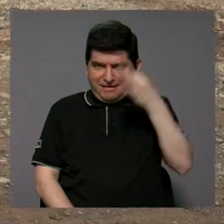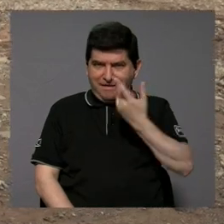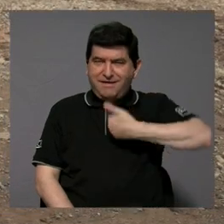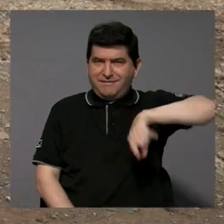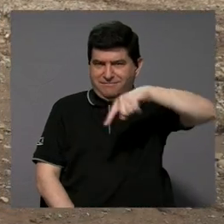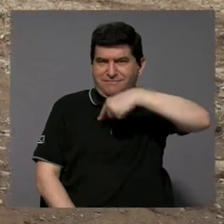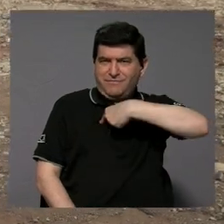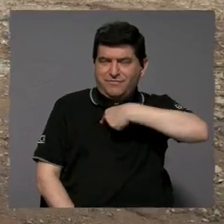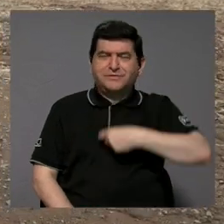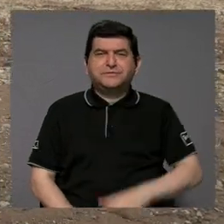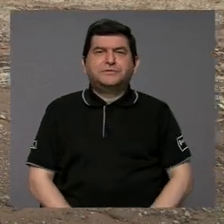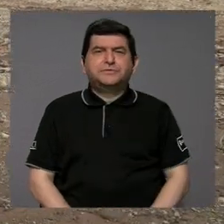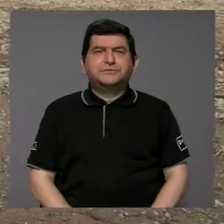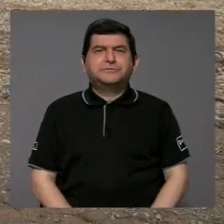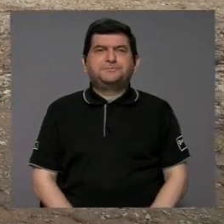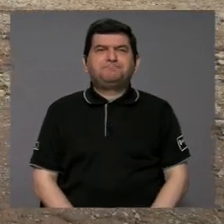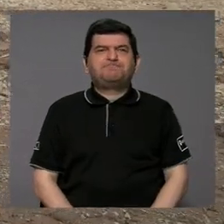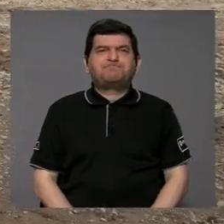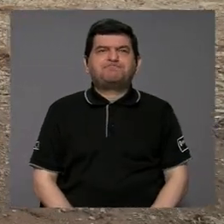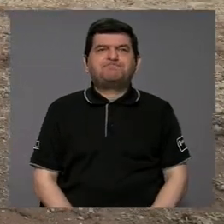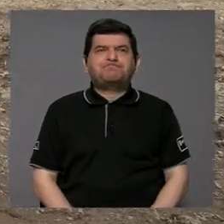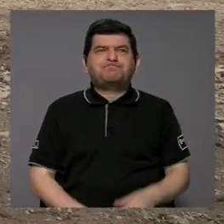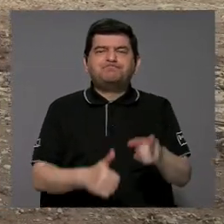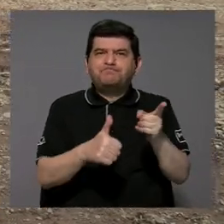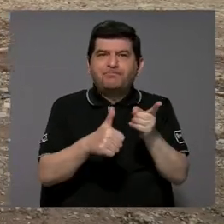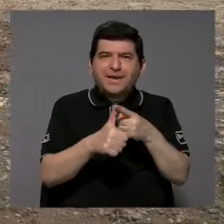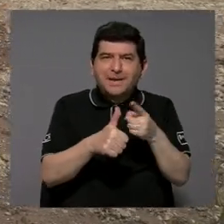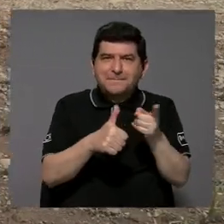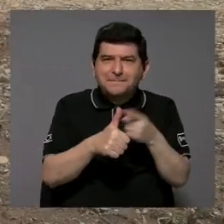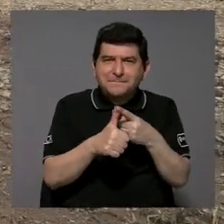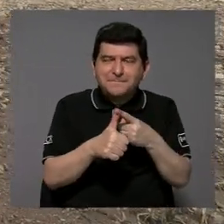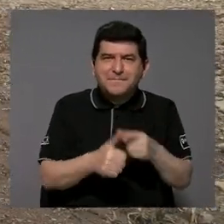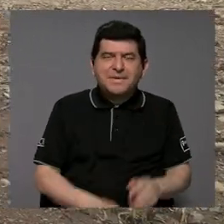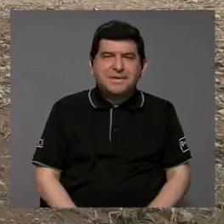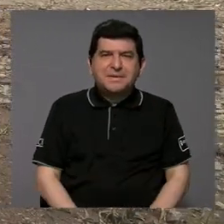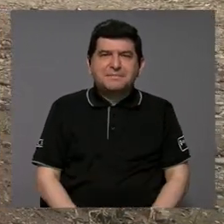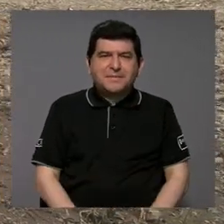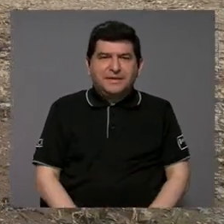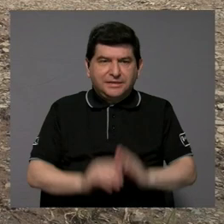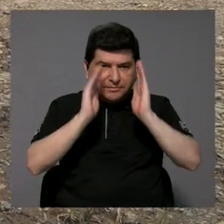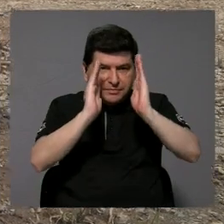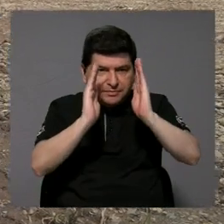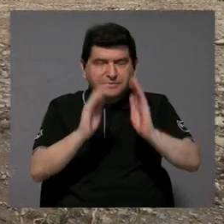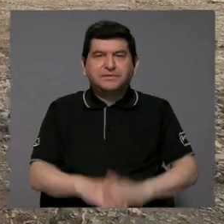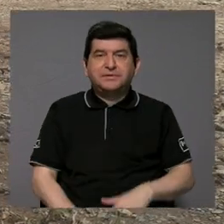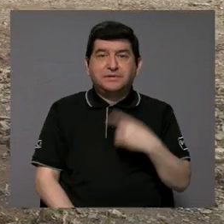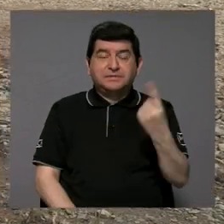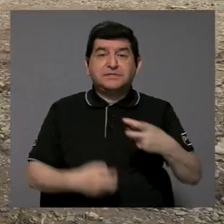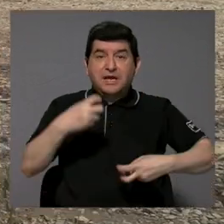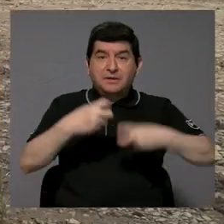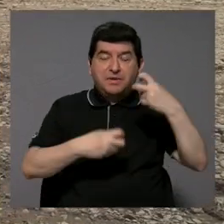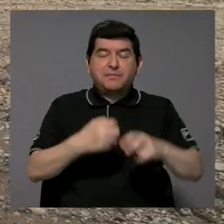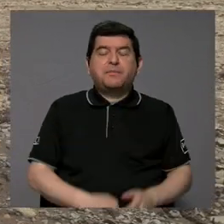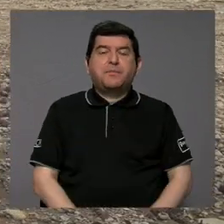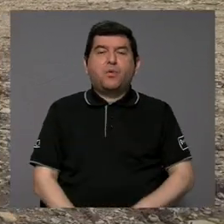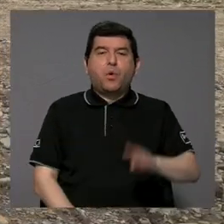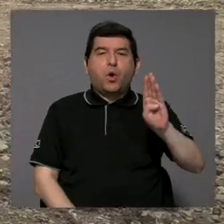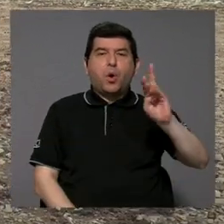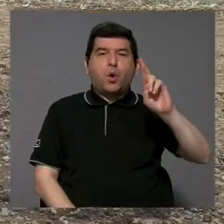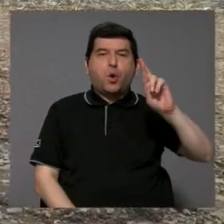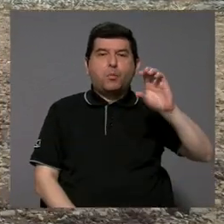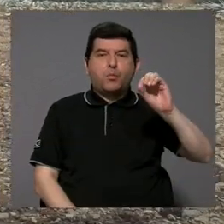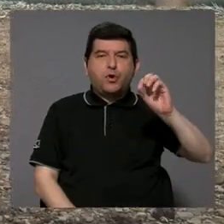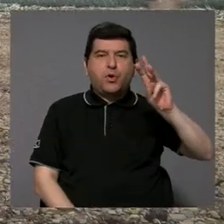como que hemos tenido la primera página en eso, porque siempre el problema con bromasil en piñeras